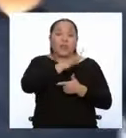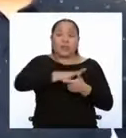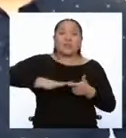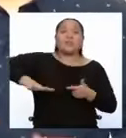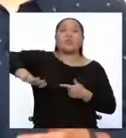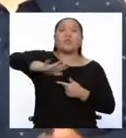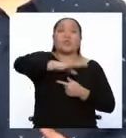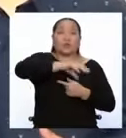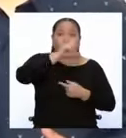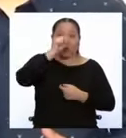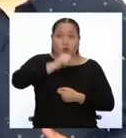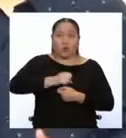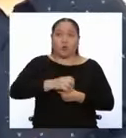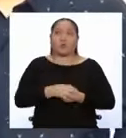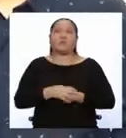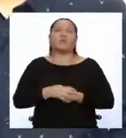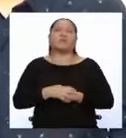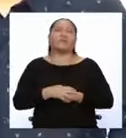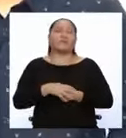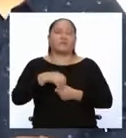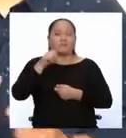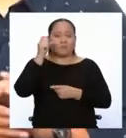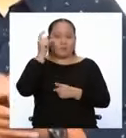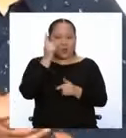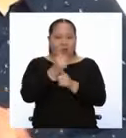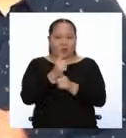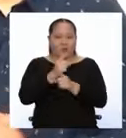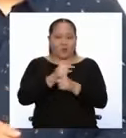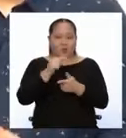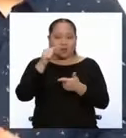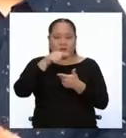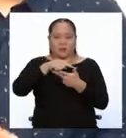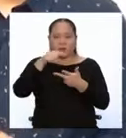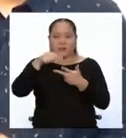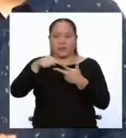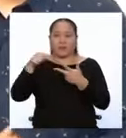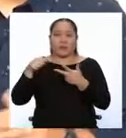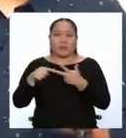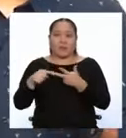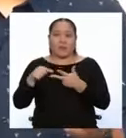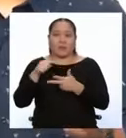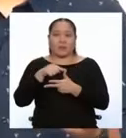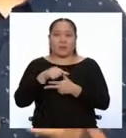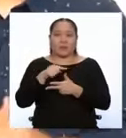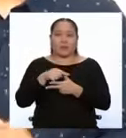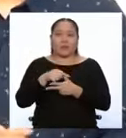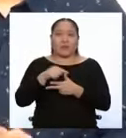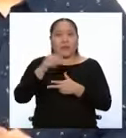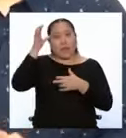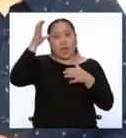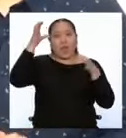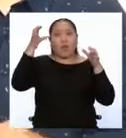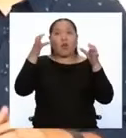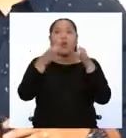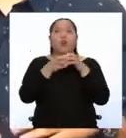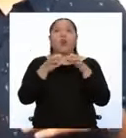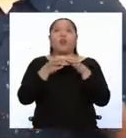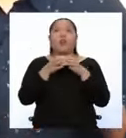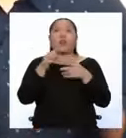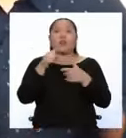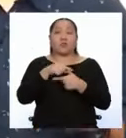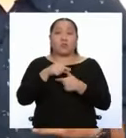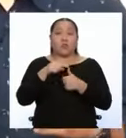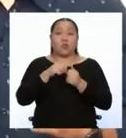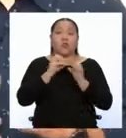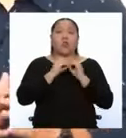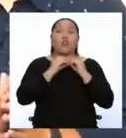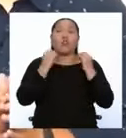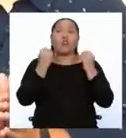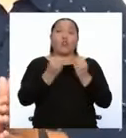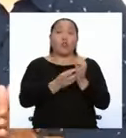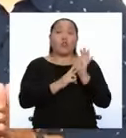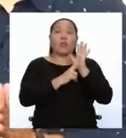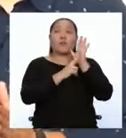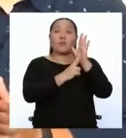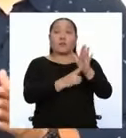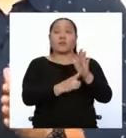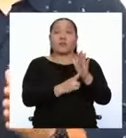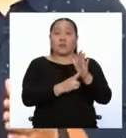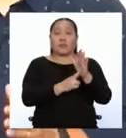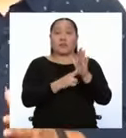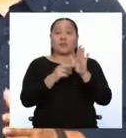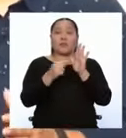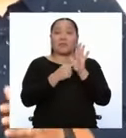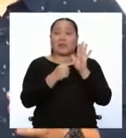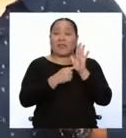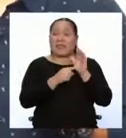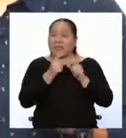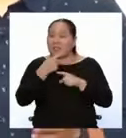Así es. Estas tres instituciones fueron El Congreso, un órgano representativo formado por la Cámara